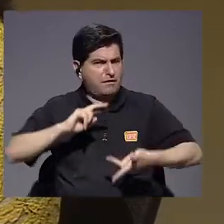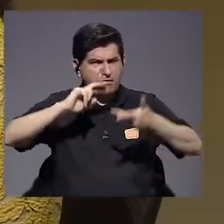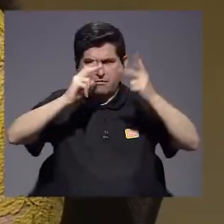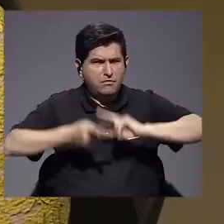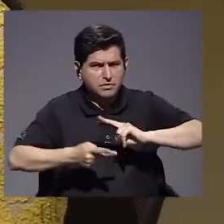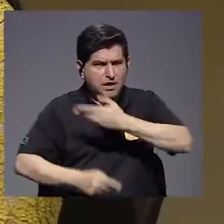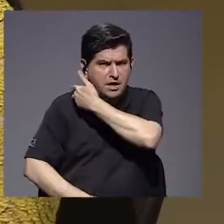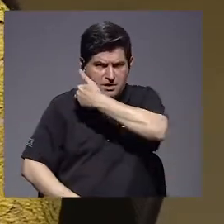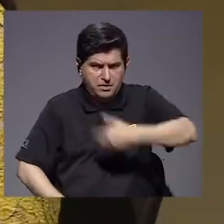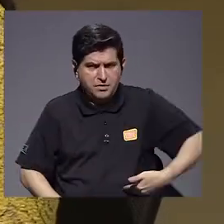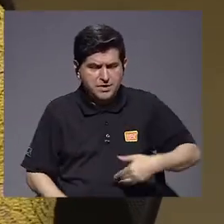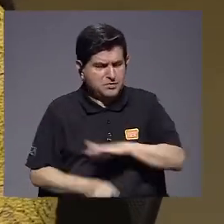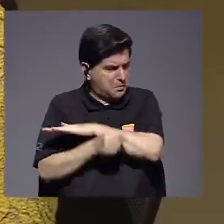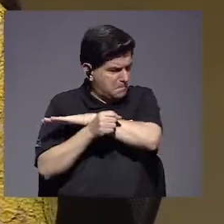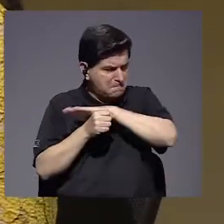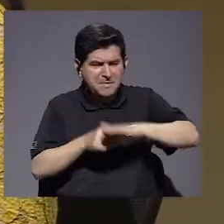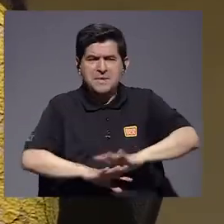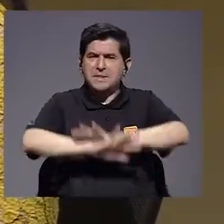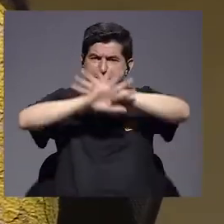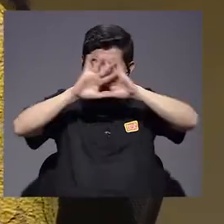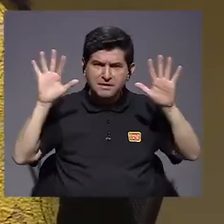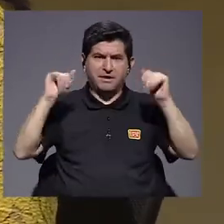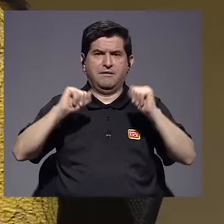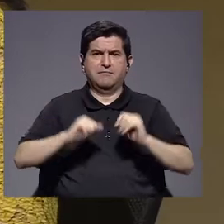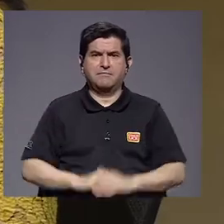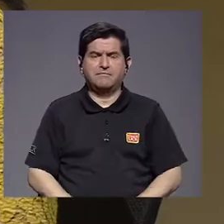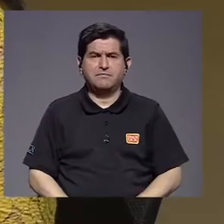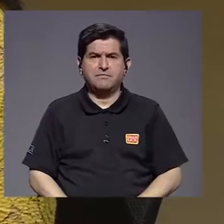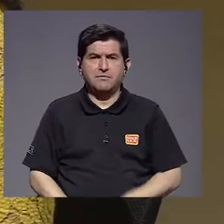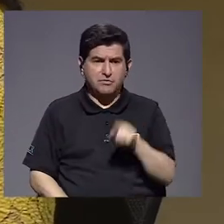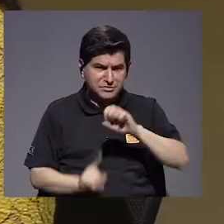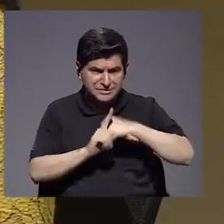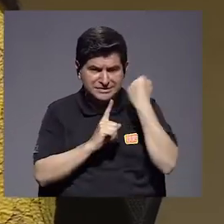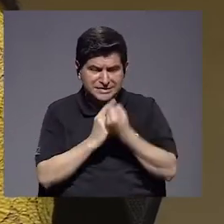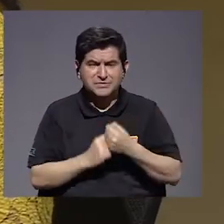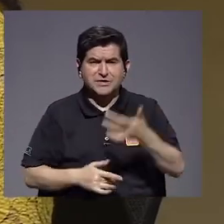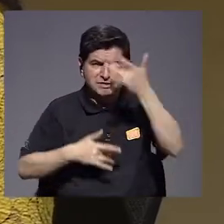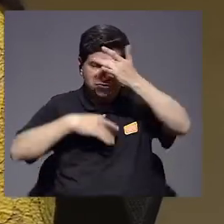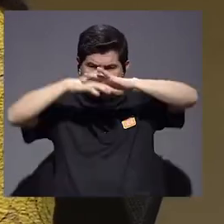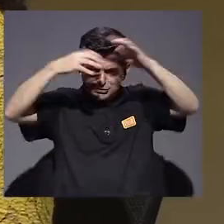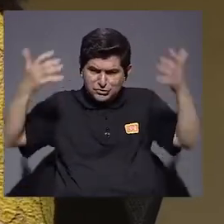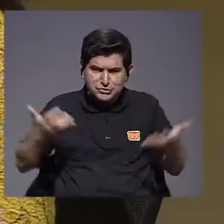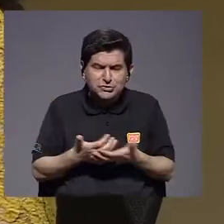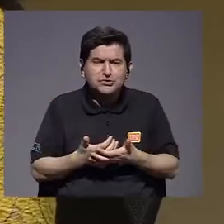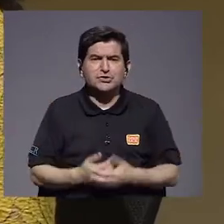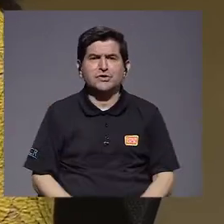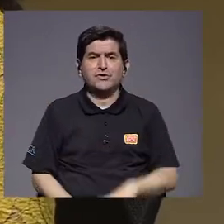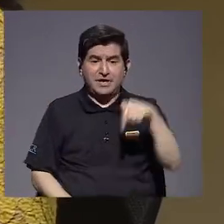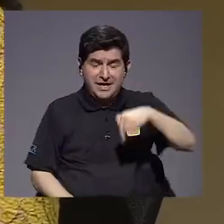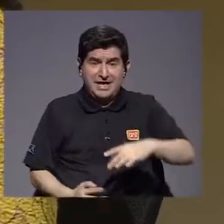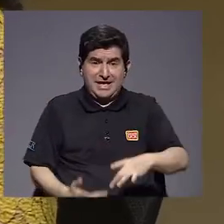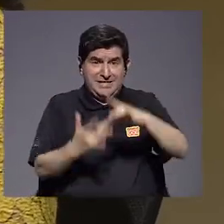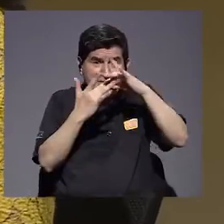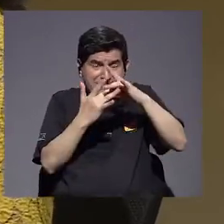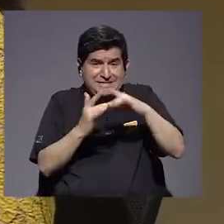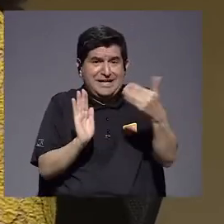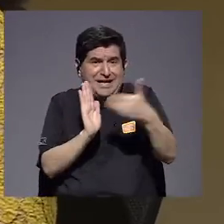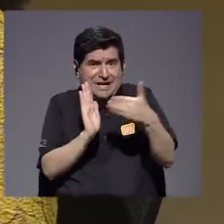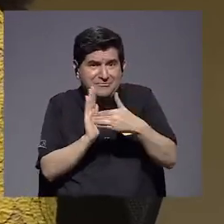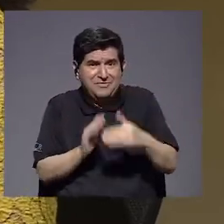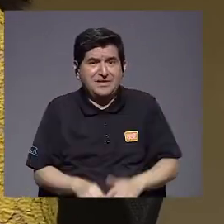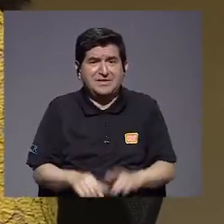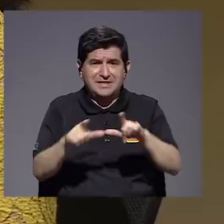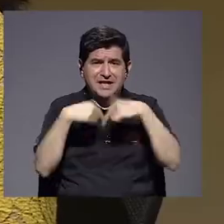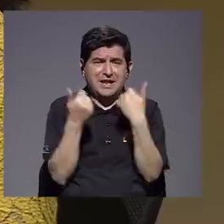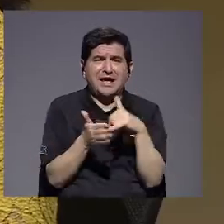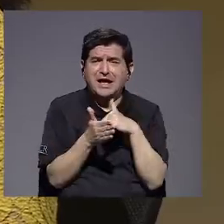al contrario, y el presidente en eso ha sido absolutamente claro de que la factura en una pandemia no se le va y en esta en particular no se le va a pasar al